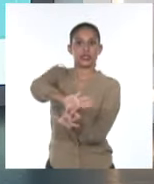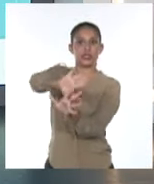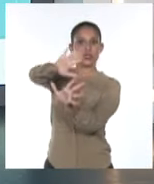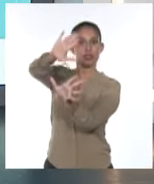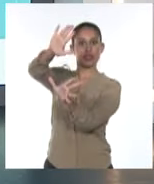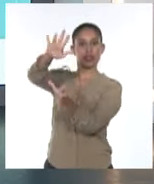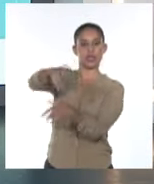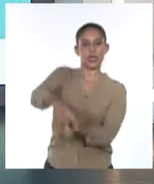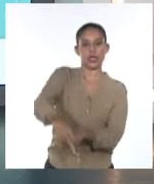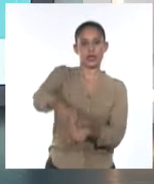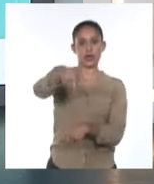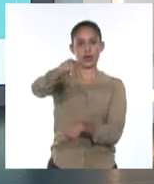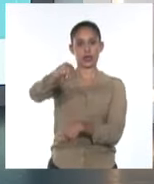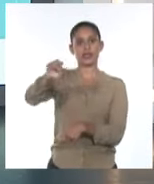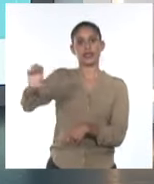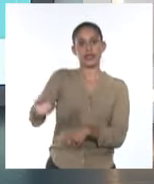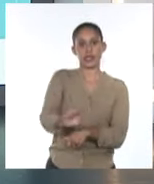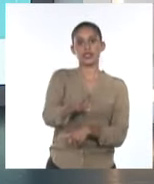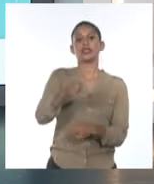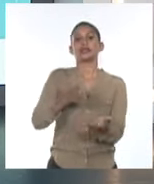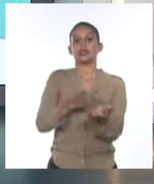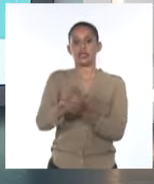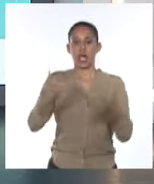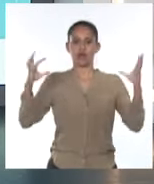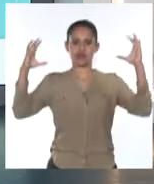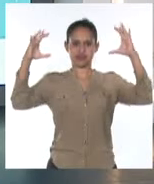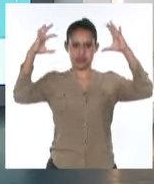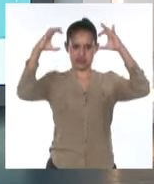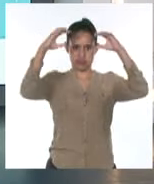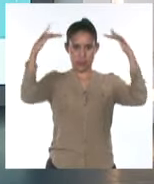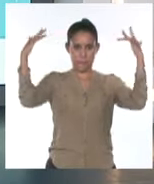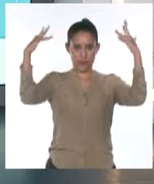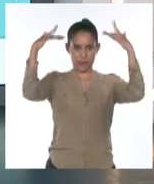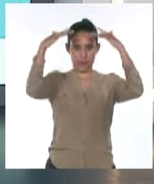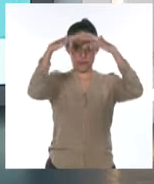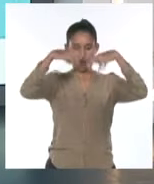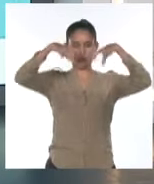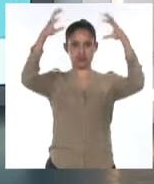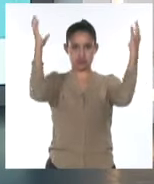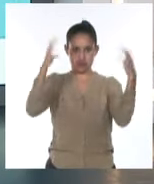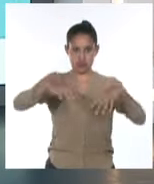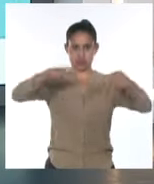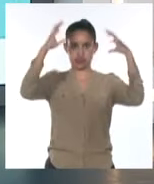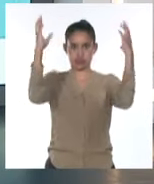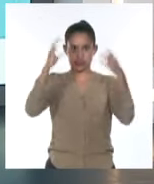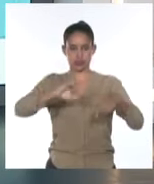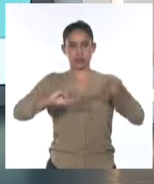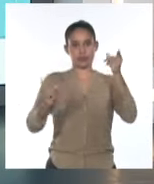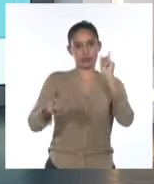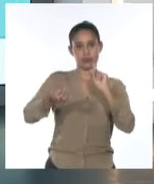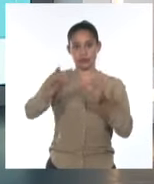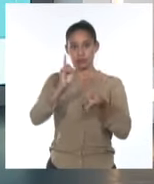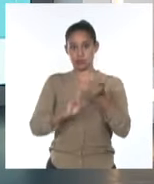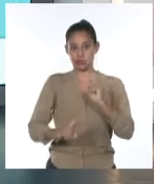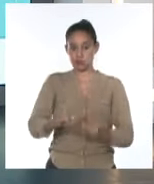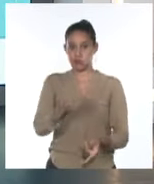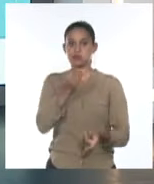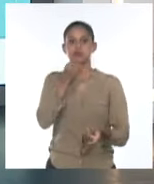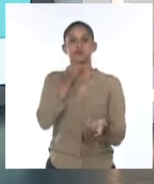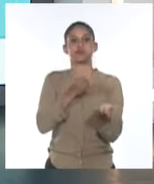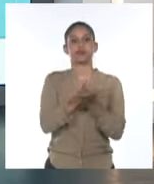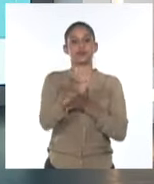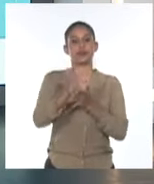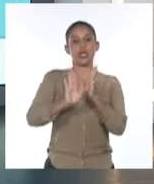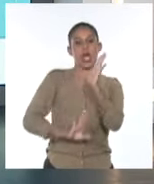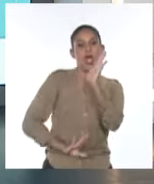será incrementando las áreas de nublados con chubascos y lluvias, que es el elemento más importante asociado a este sistema. Sin embargo, también será incrementando desde horas